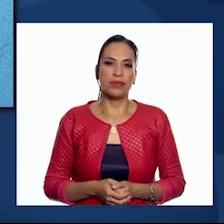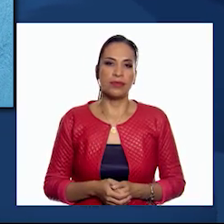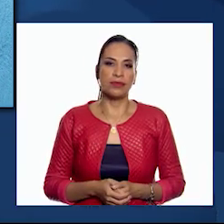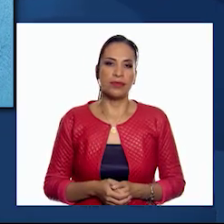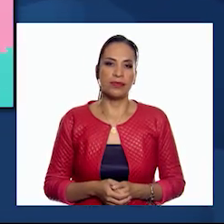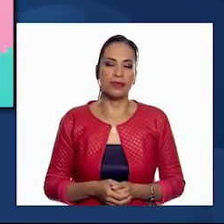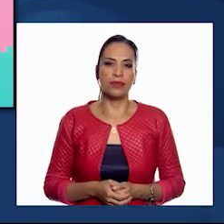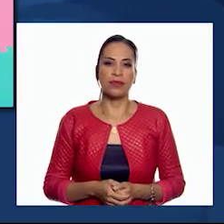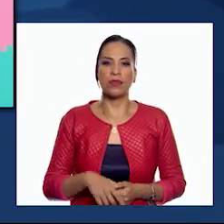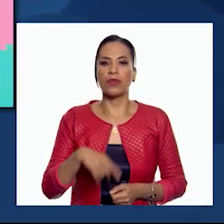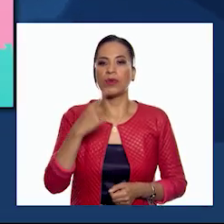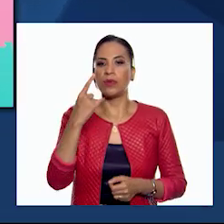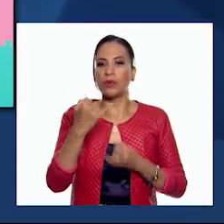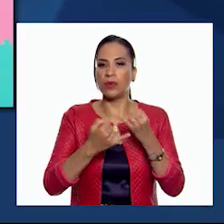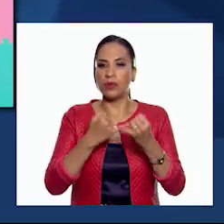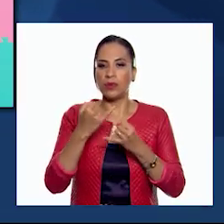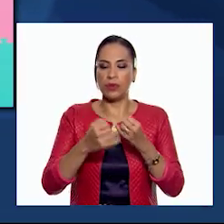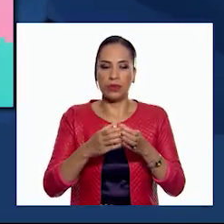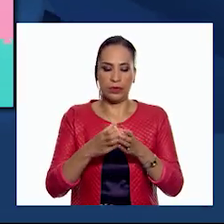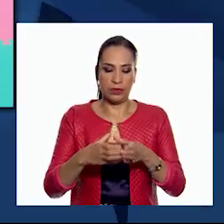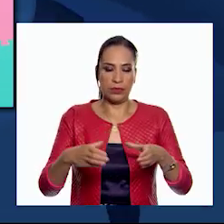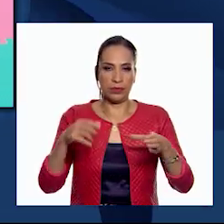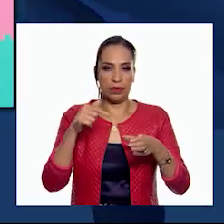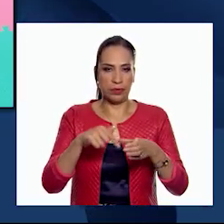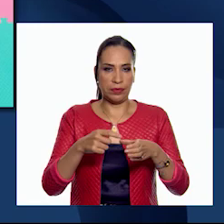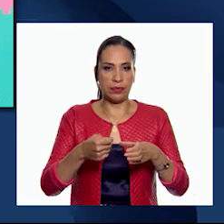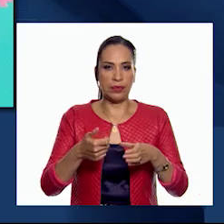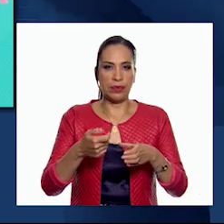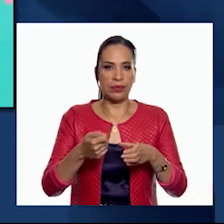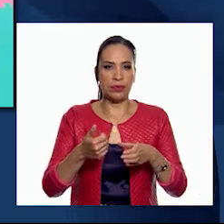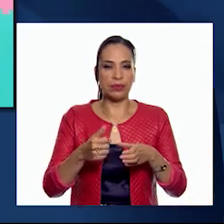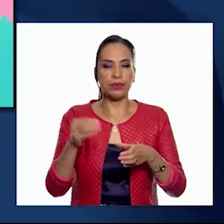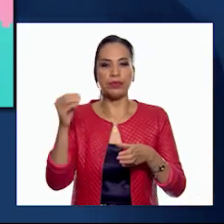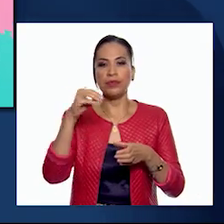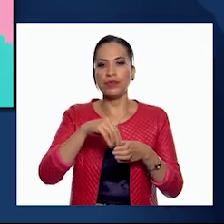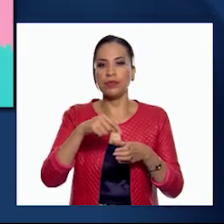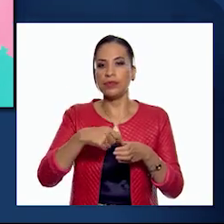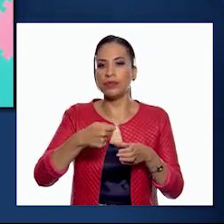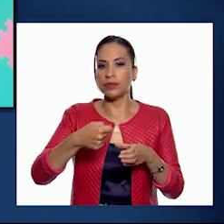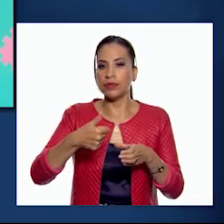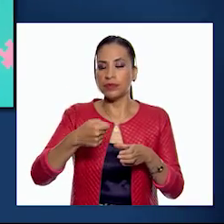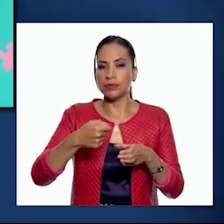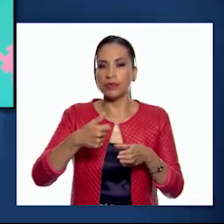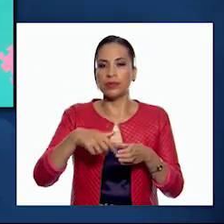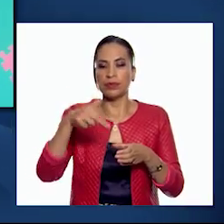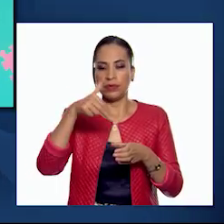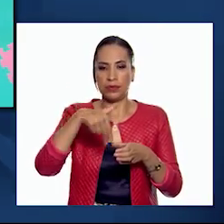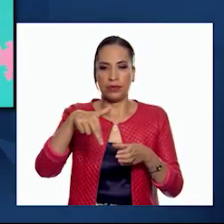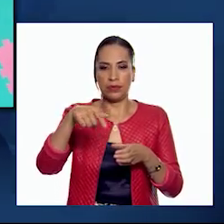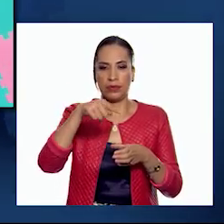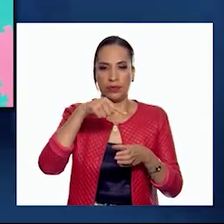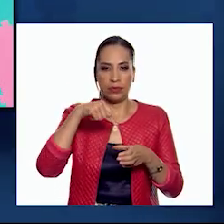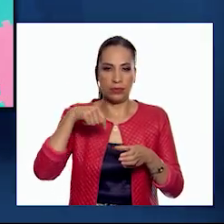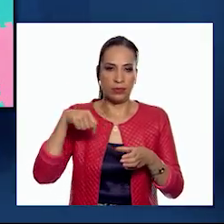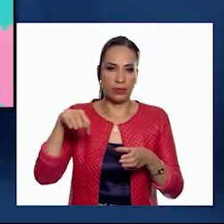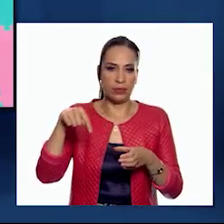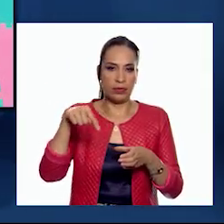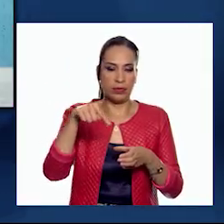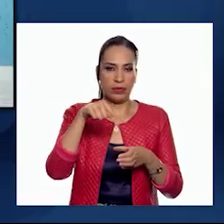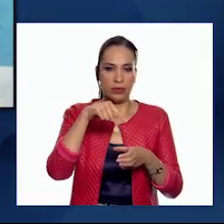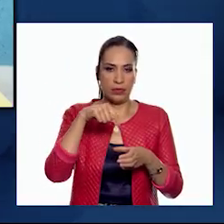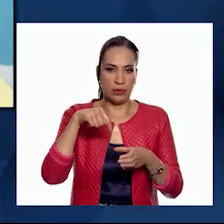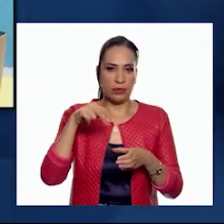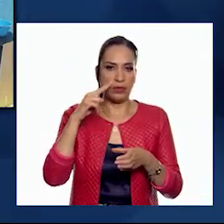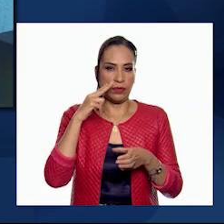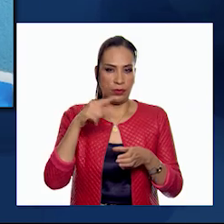Un jugador toma la tina o cubeta. Coloca una canica y camina alrededor del área realizando el